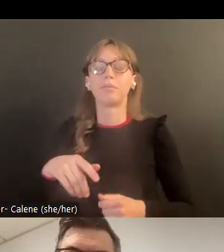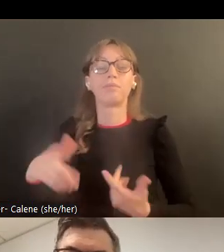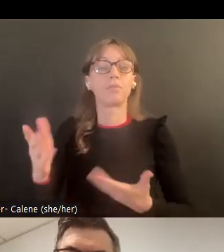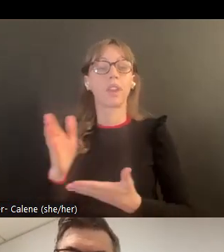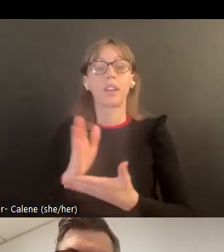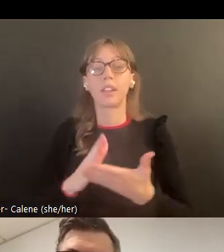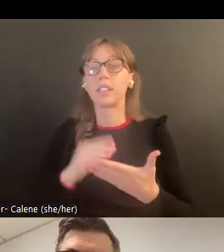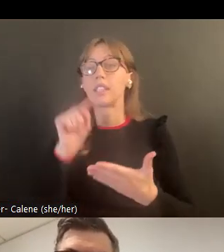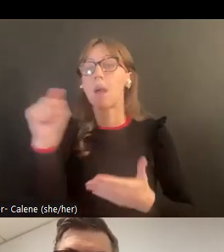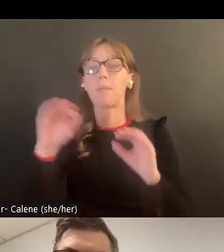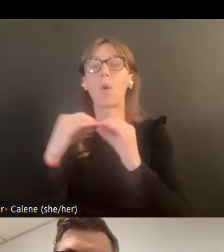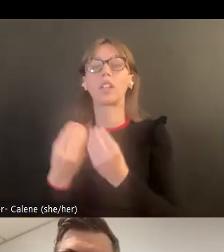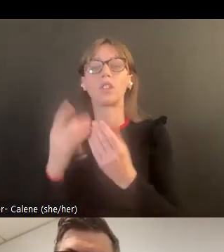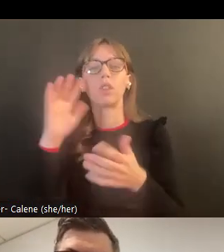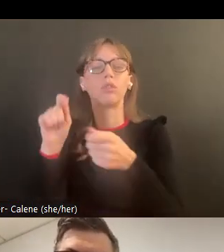es como.